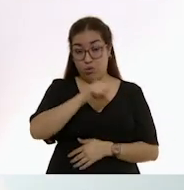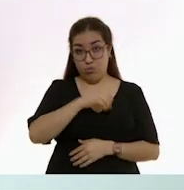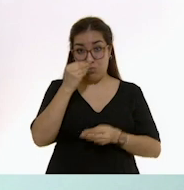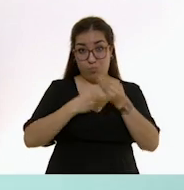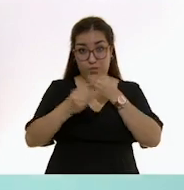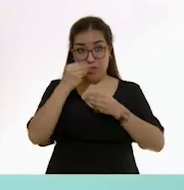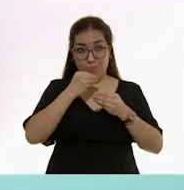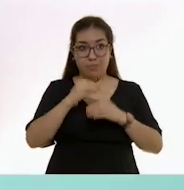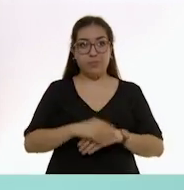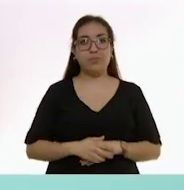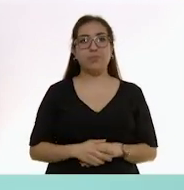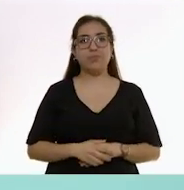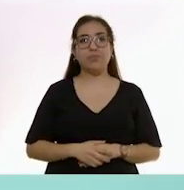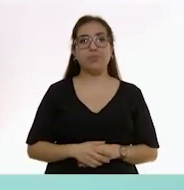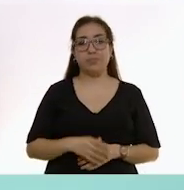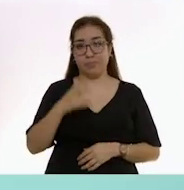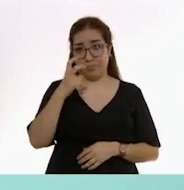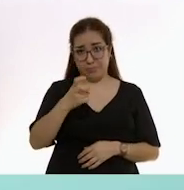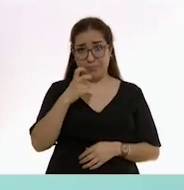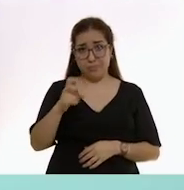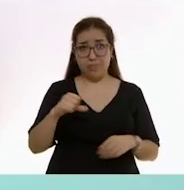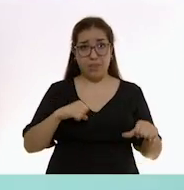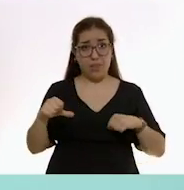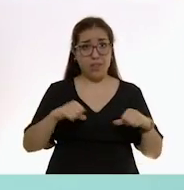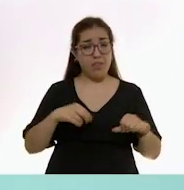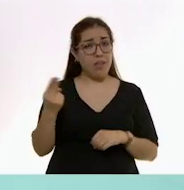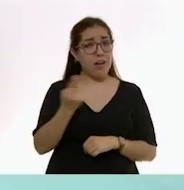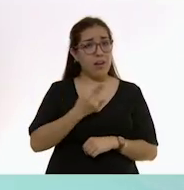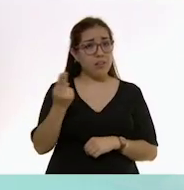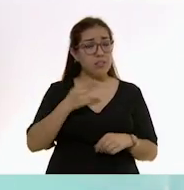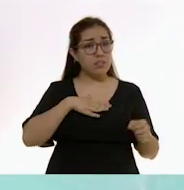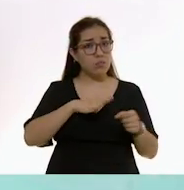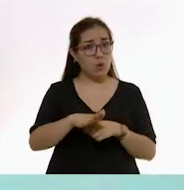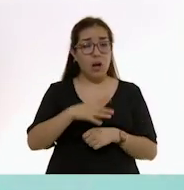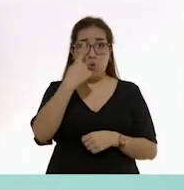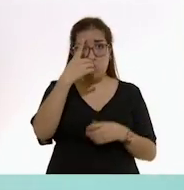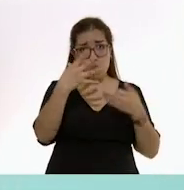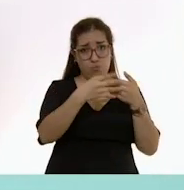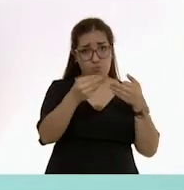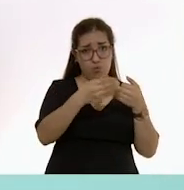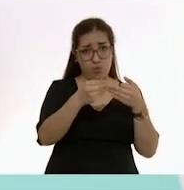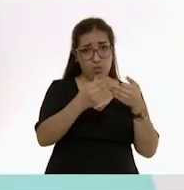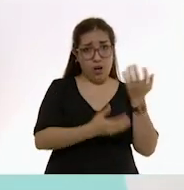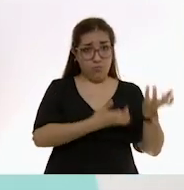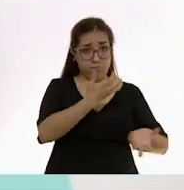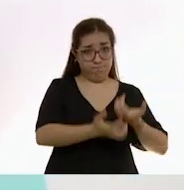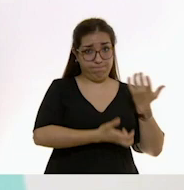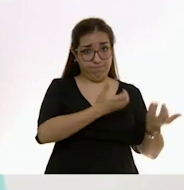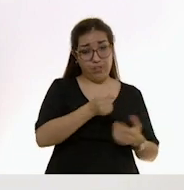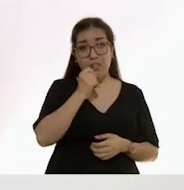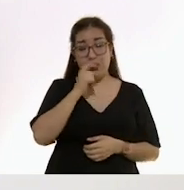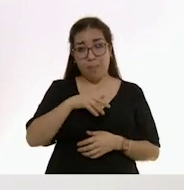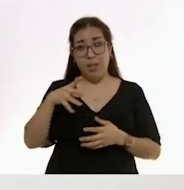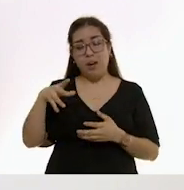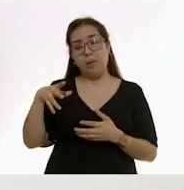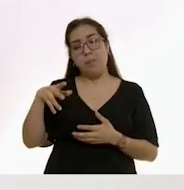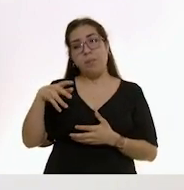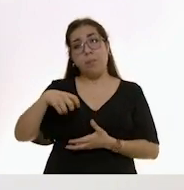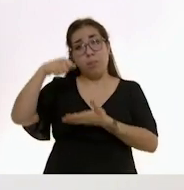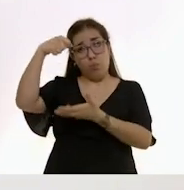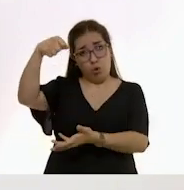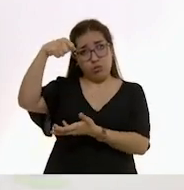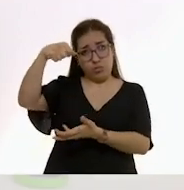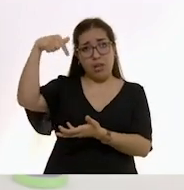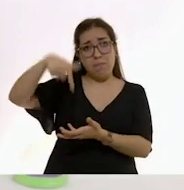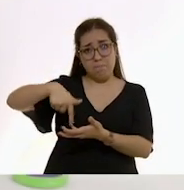Para completar esta actividad necesitarás una fruta o verdura cocida y una bolsa de plástico con cierre.